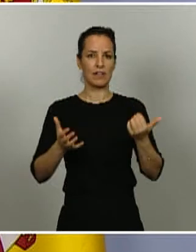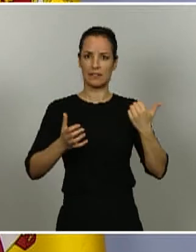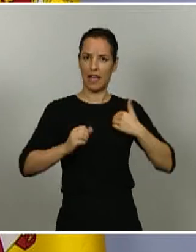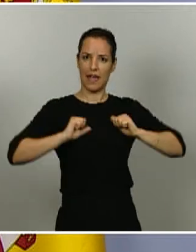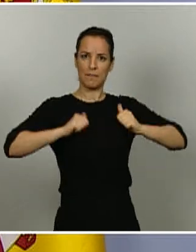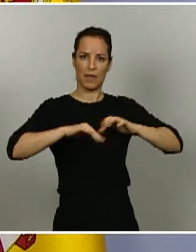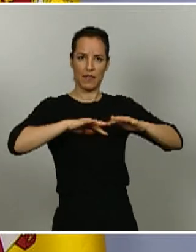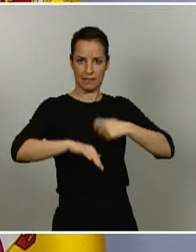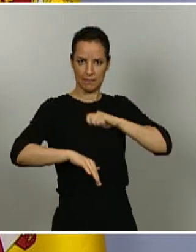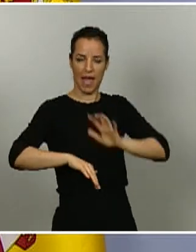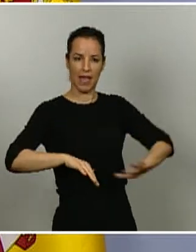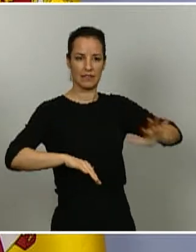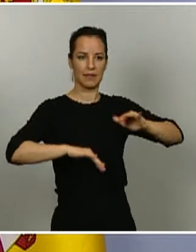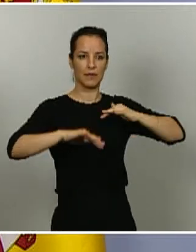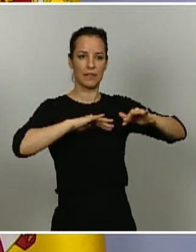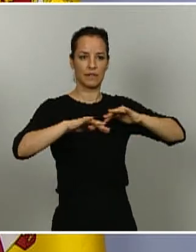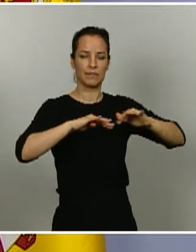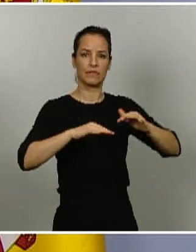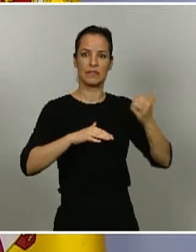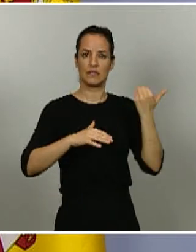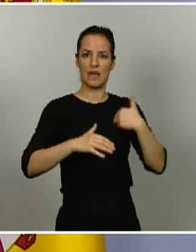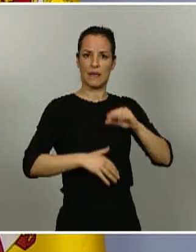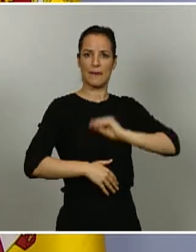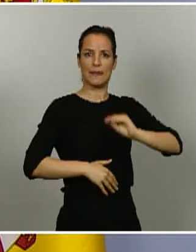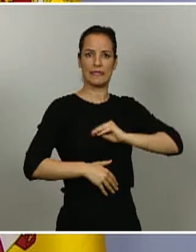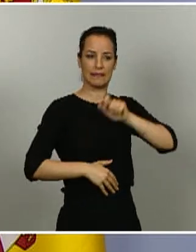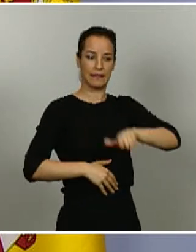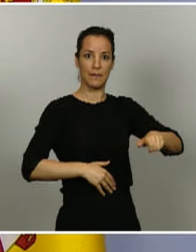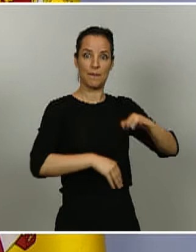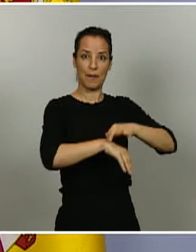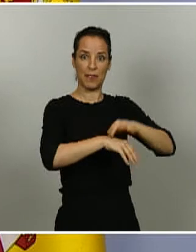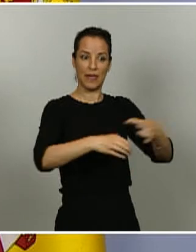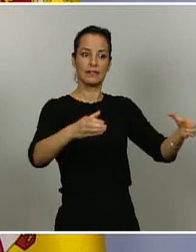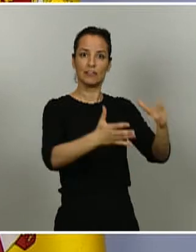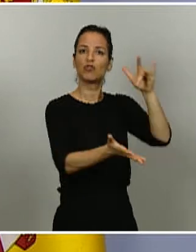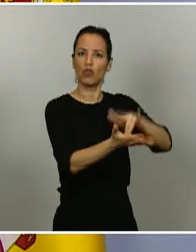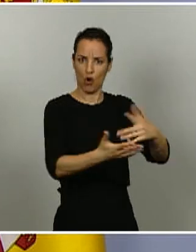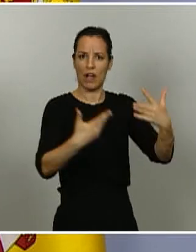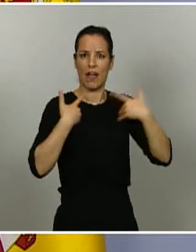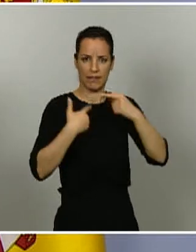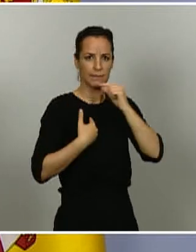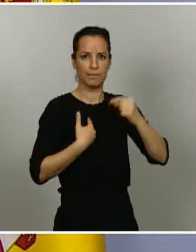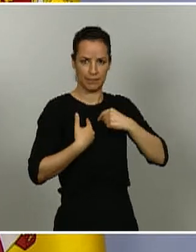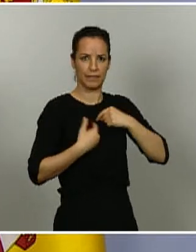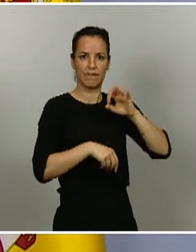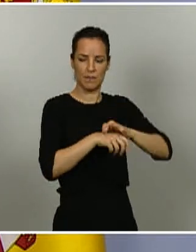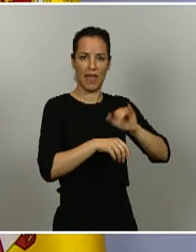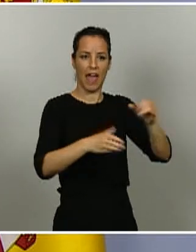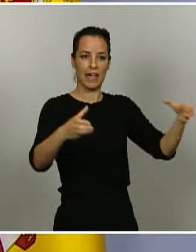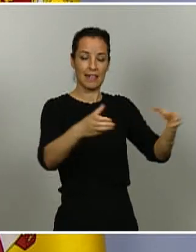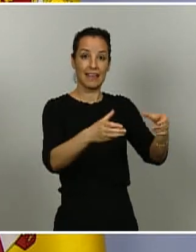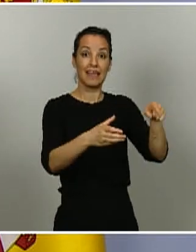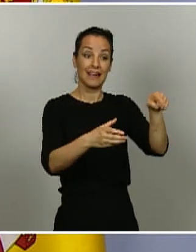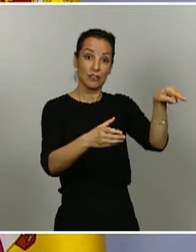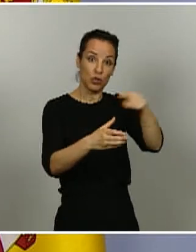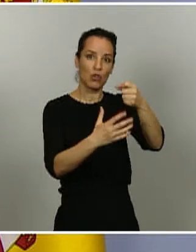una gran cohorte de pacientes que han sufrido la enfermedad y que van a ser registrados con el